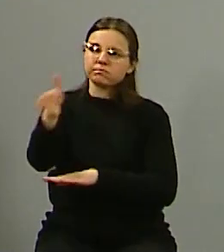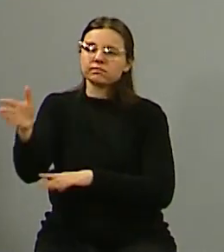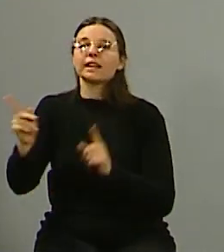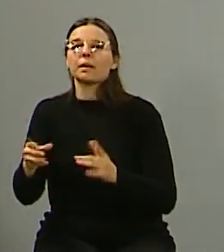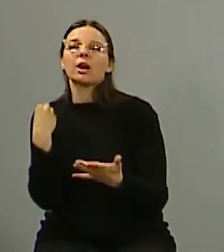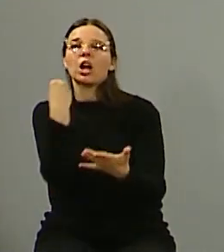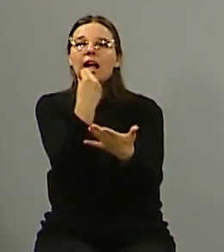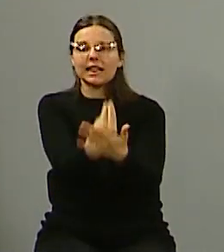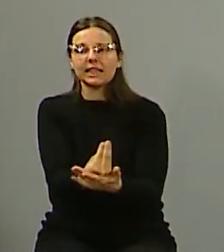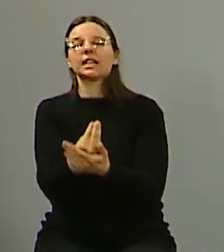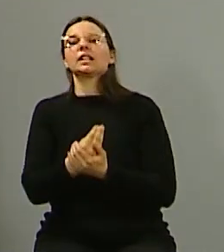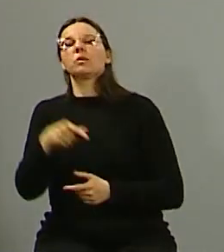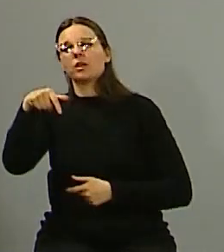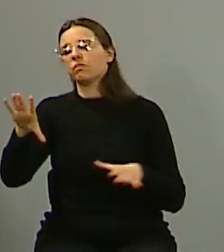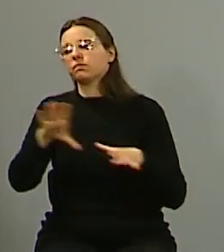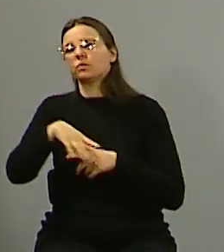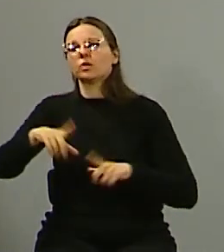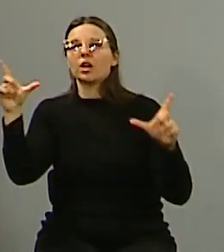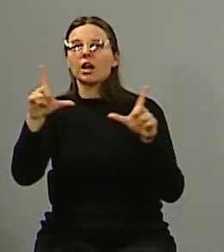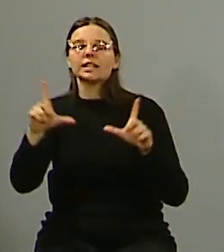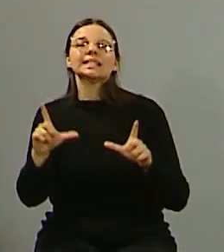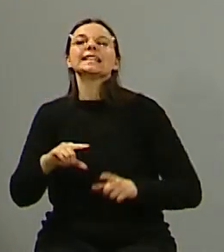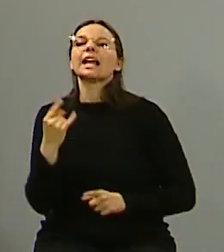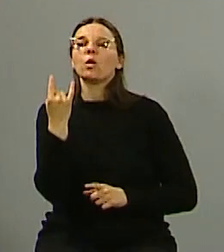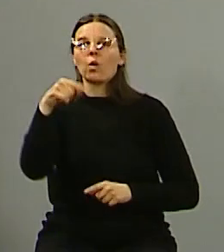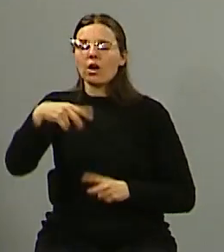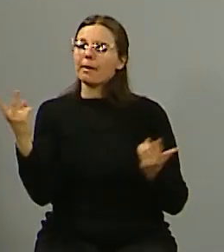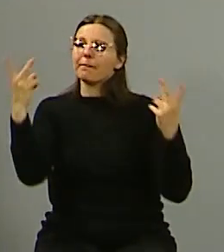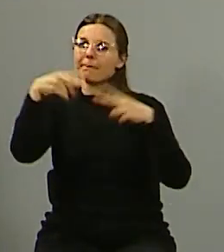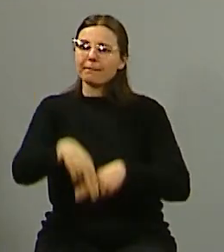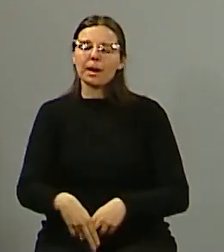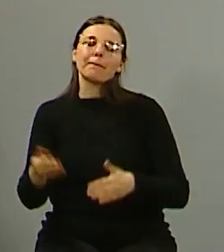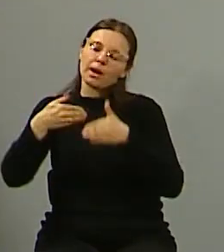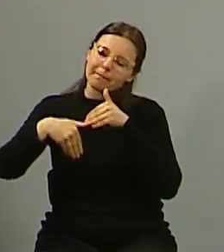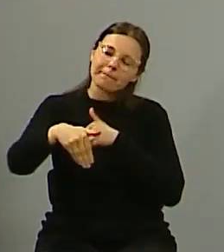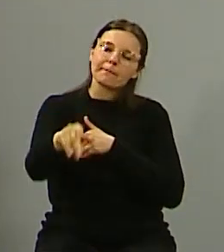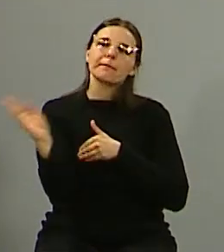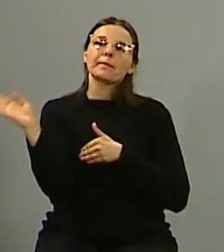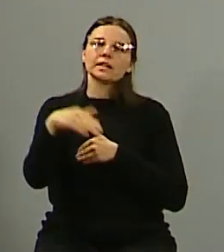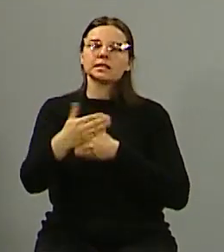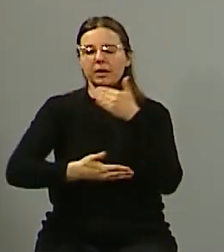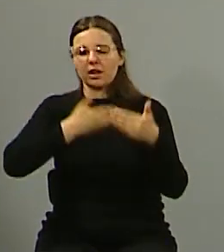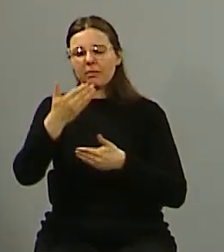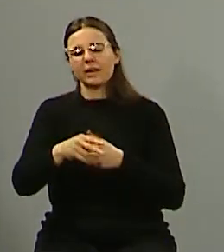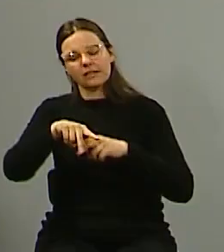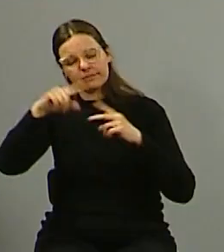por los medios de comunicación y en este caso en Señalú. Nos vamos a la pausa porque tenemos más programa para compartir con ustedes. Ya regresamos.